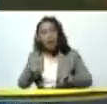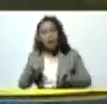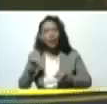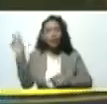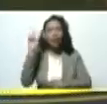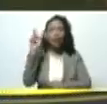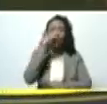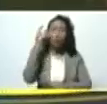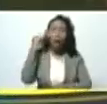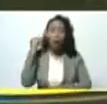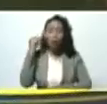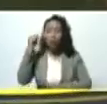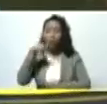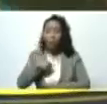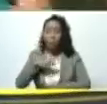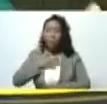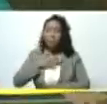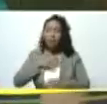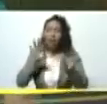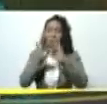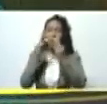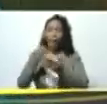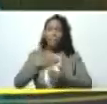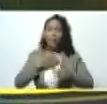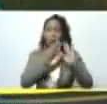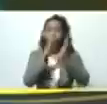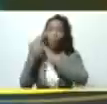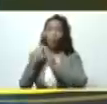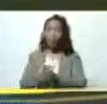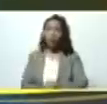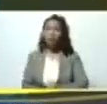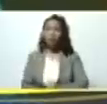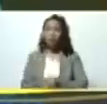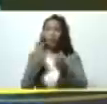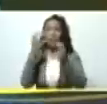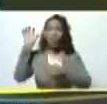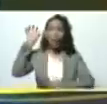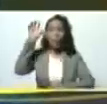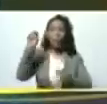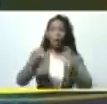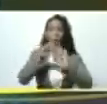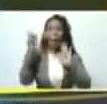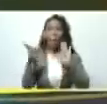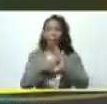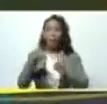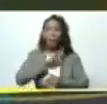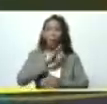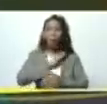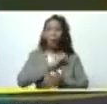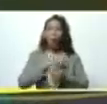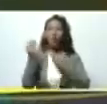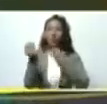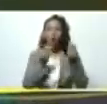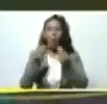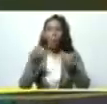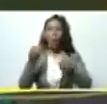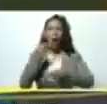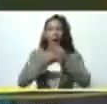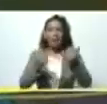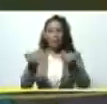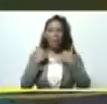venezolanos y las venezolanas de mi familia de mi comunidad y de la patria toda que nos pertenece? ¿cómo lo puedo hacer?